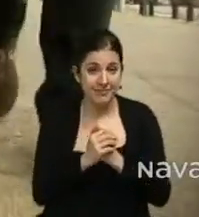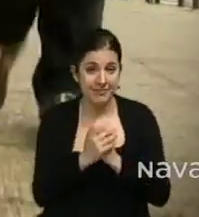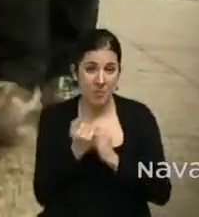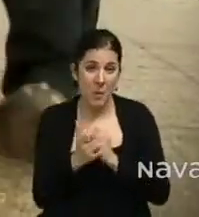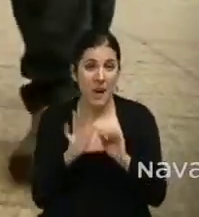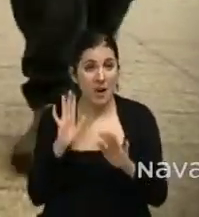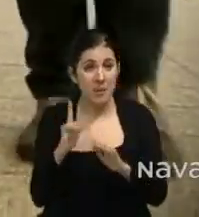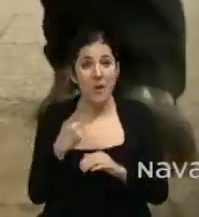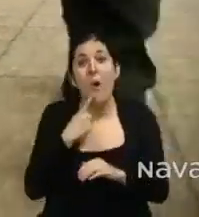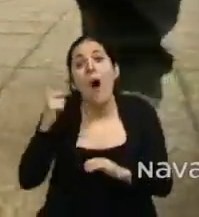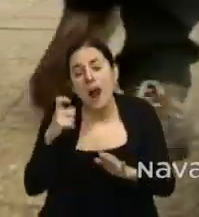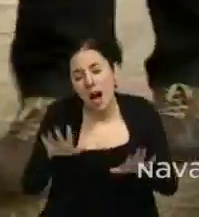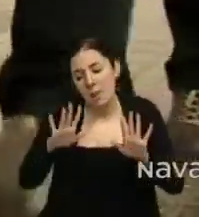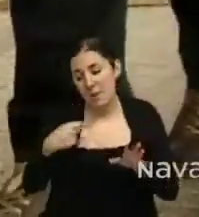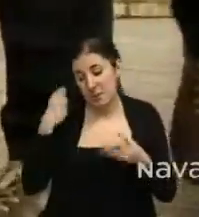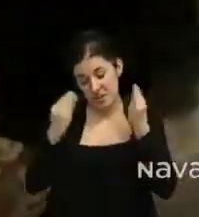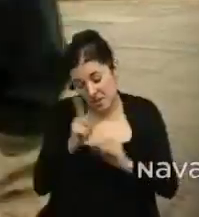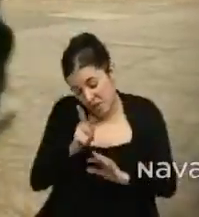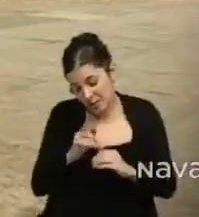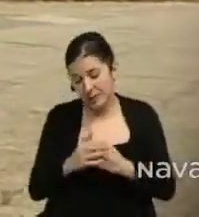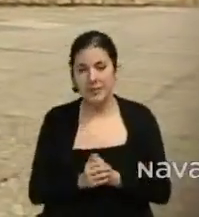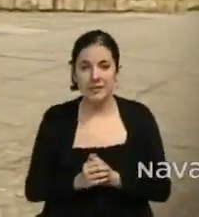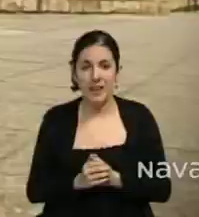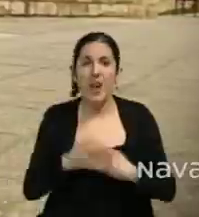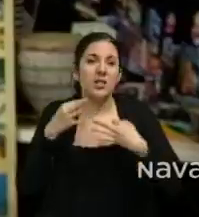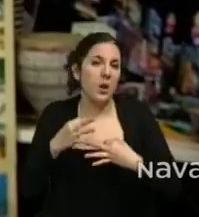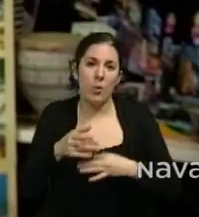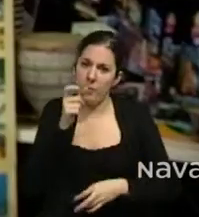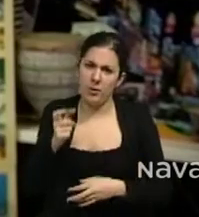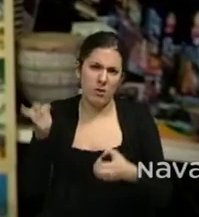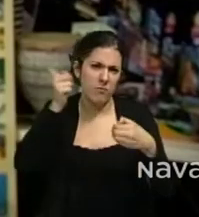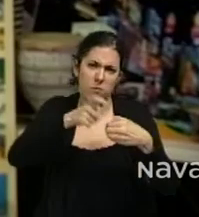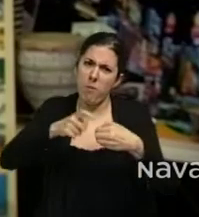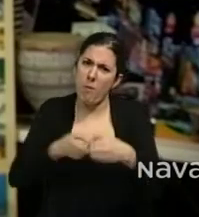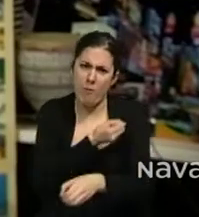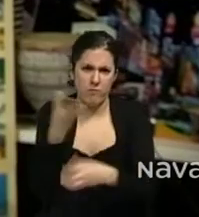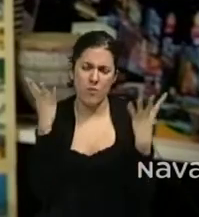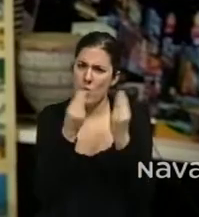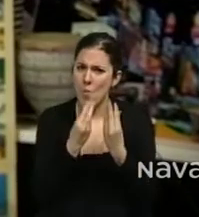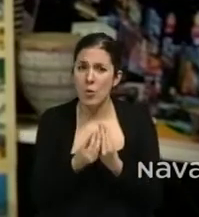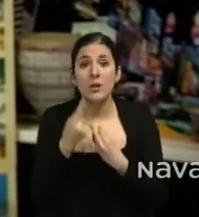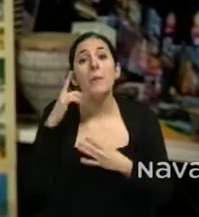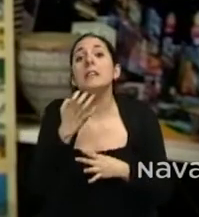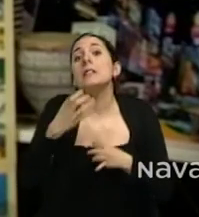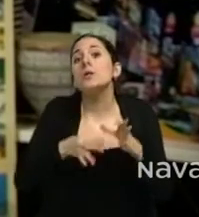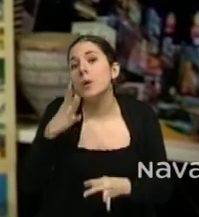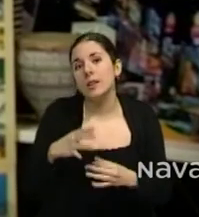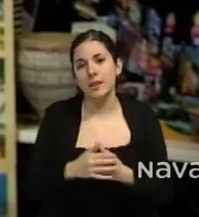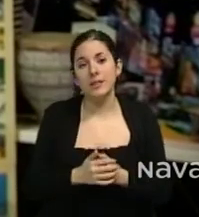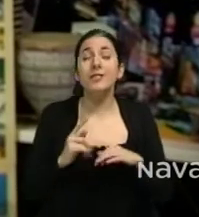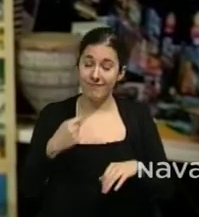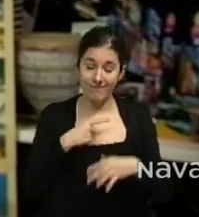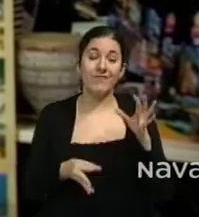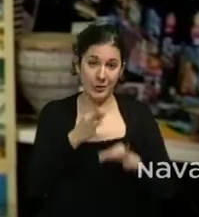dije, a ver si ojalá salga, pero, bueno, seguro que hay mucha gente apuntada y no sé si tendremos suerte, pero, bueno, tuvimos